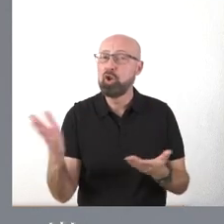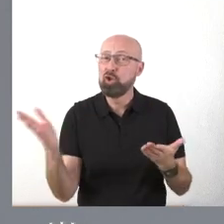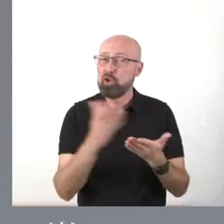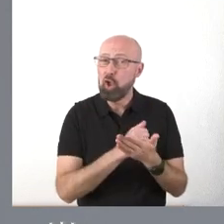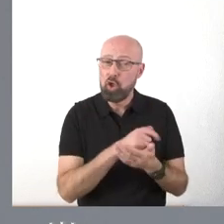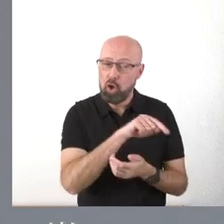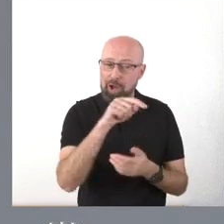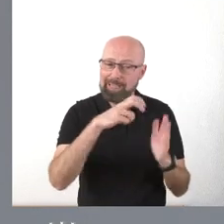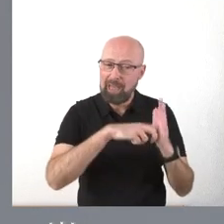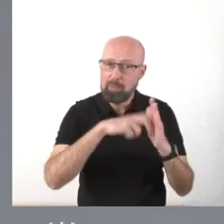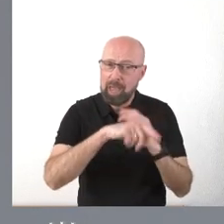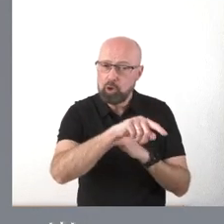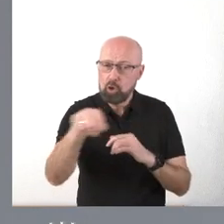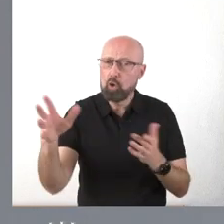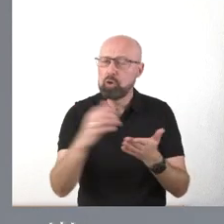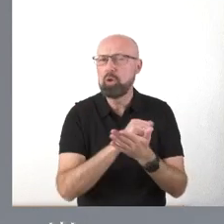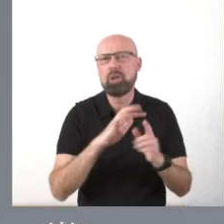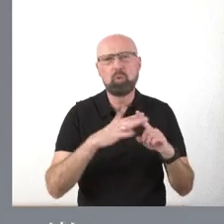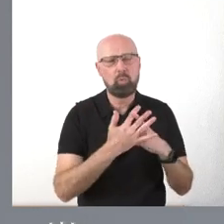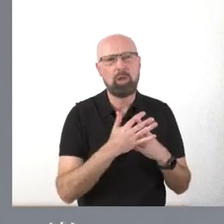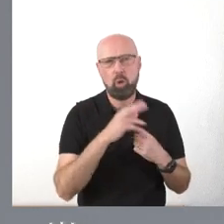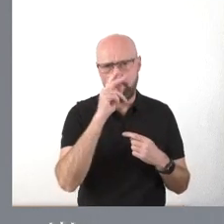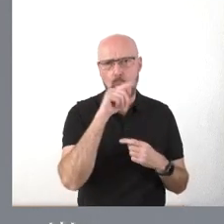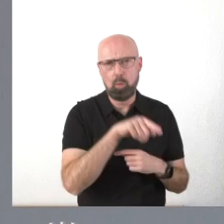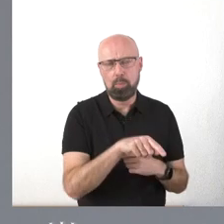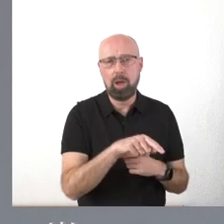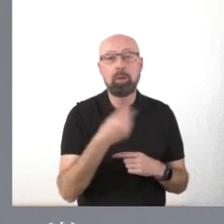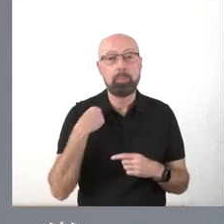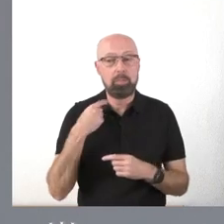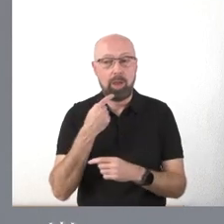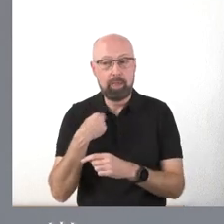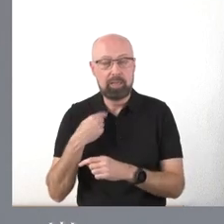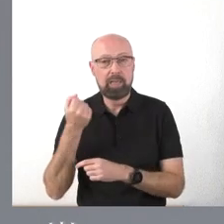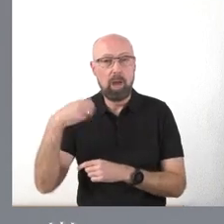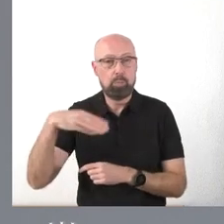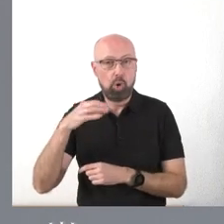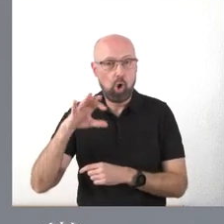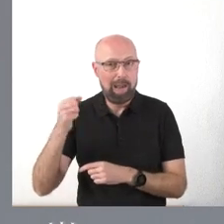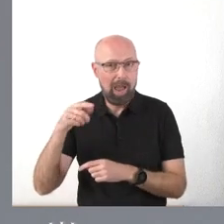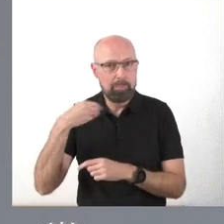están en una situación preocupante. La dambrona que usted subraya es una situación